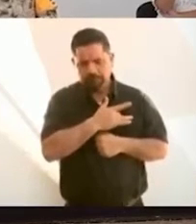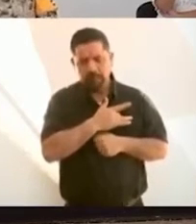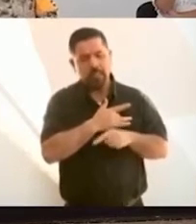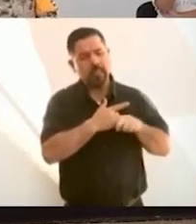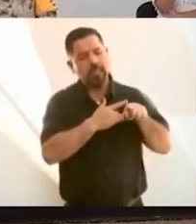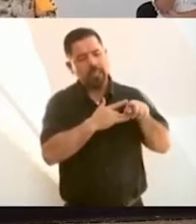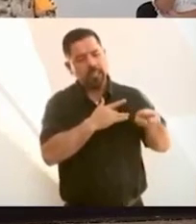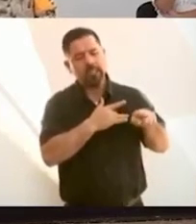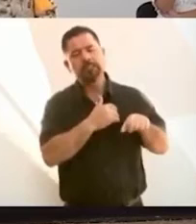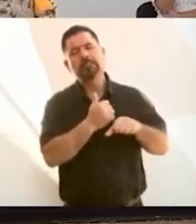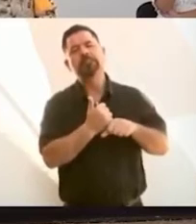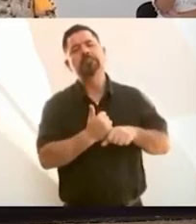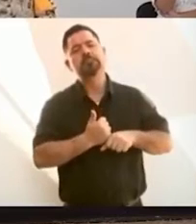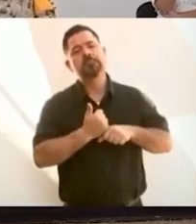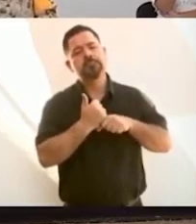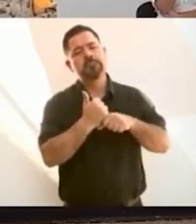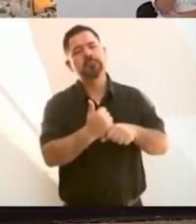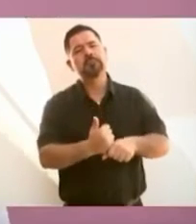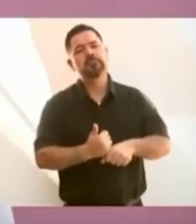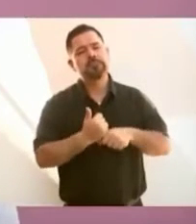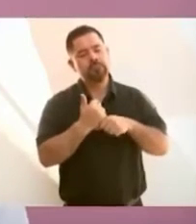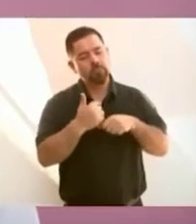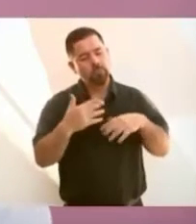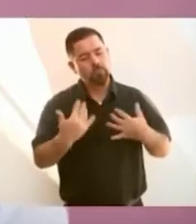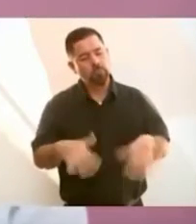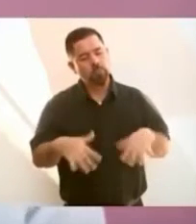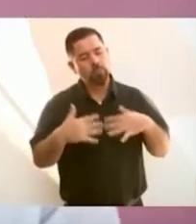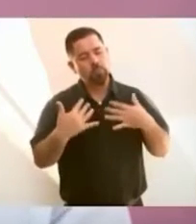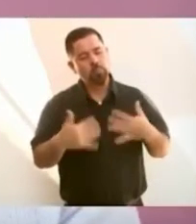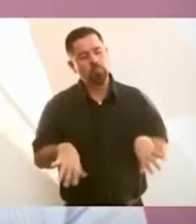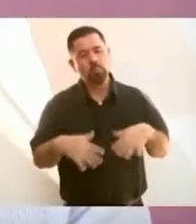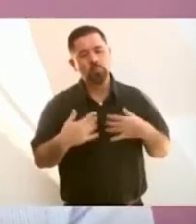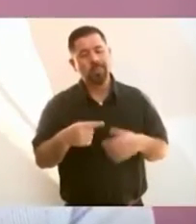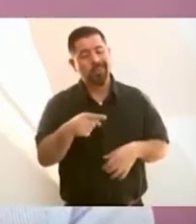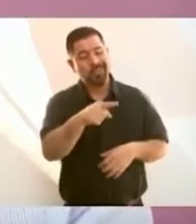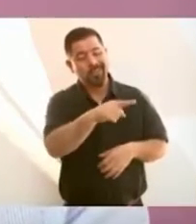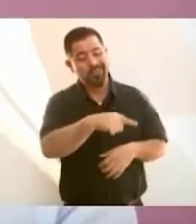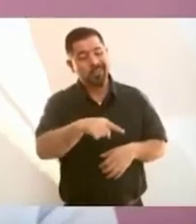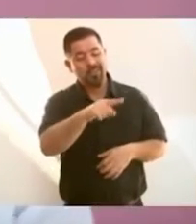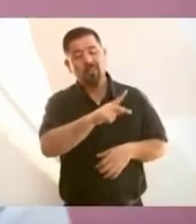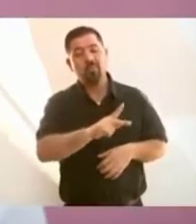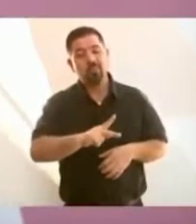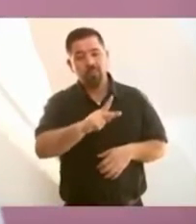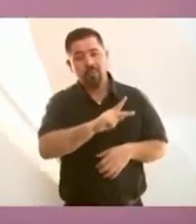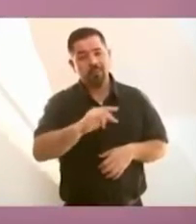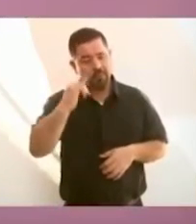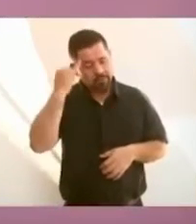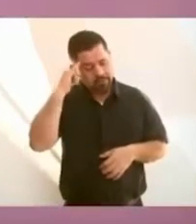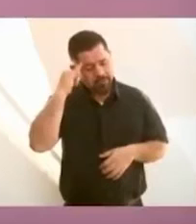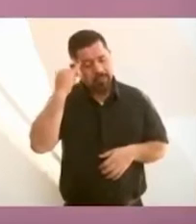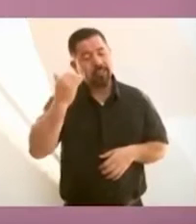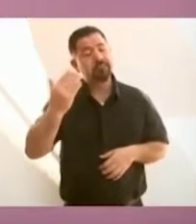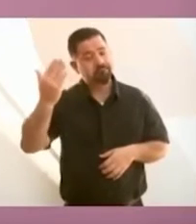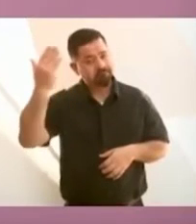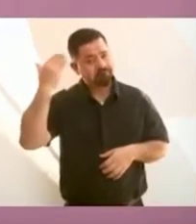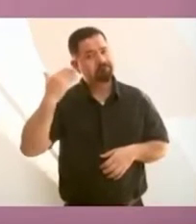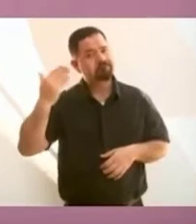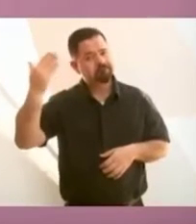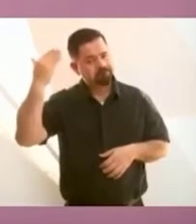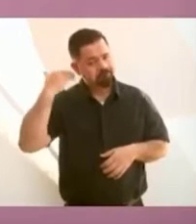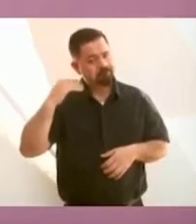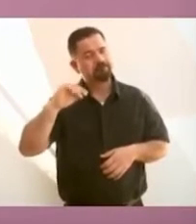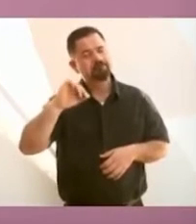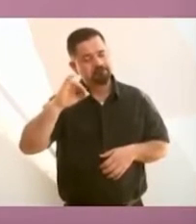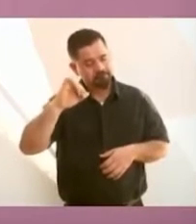que padecieron los pueblos originarios. En el caso